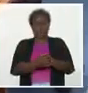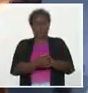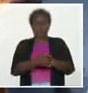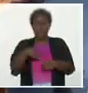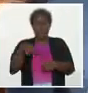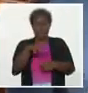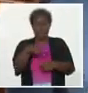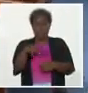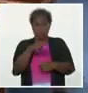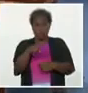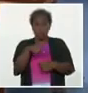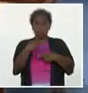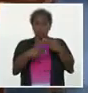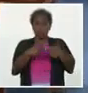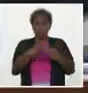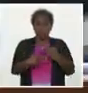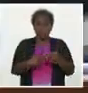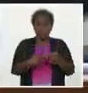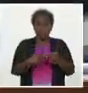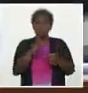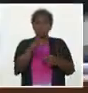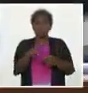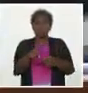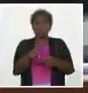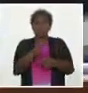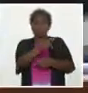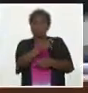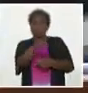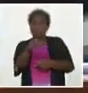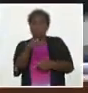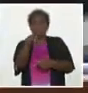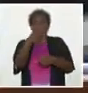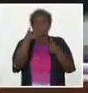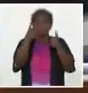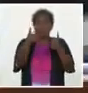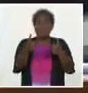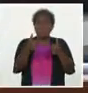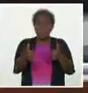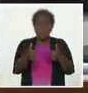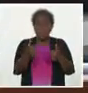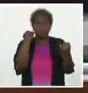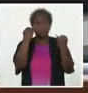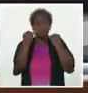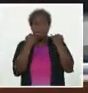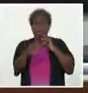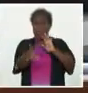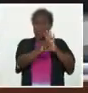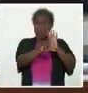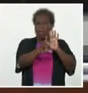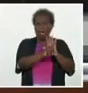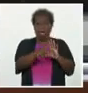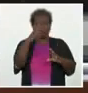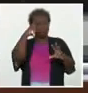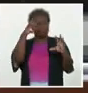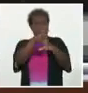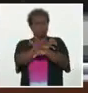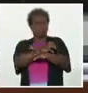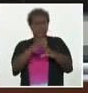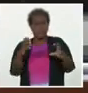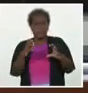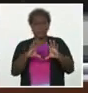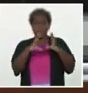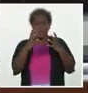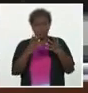desarrollar esta intervención que está bien justificada desde el punto de vista científico, desde el punto de vista legal, desde todos los órdenes, con